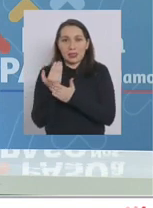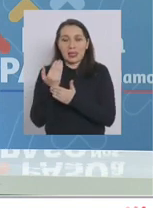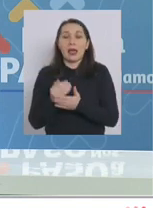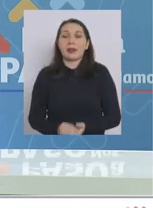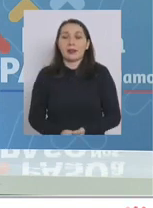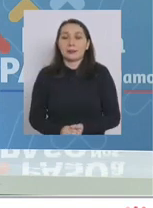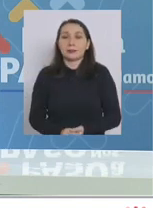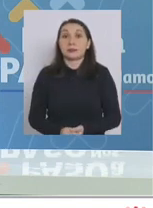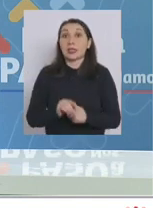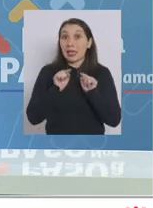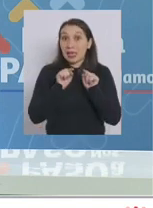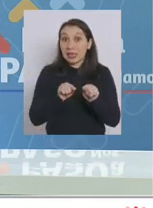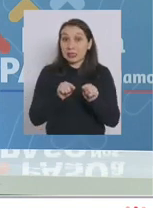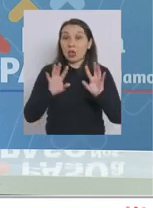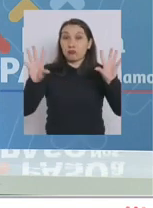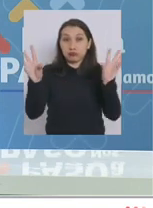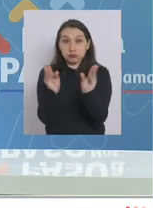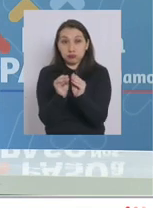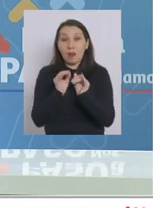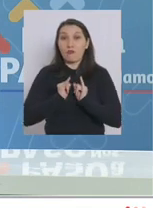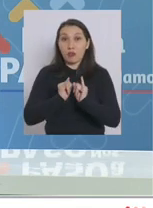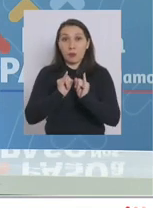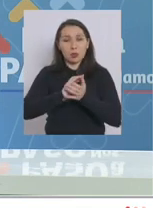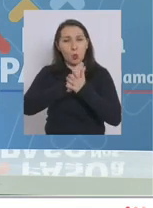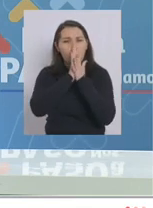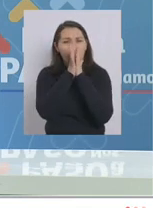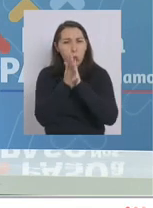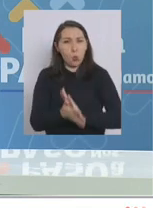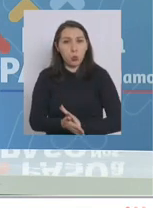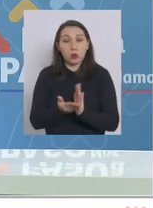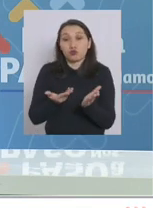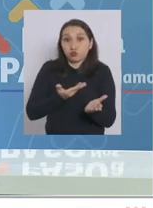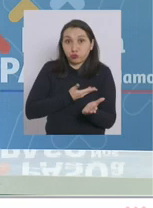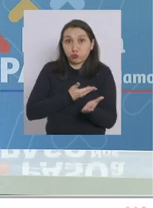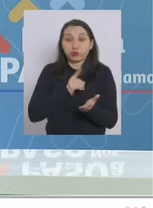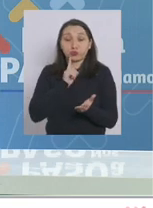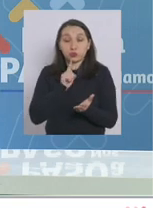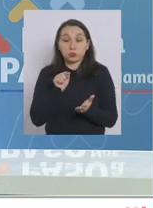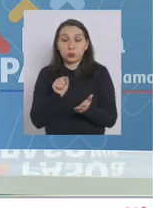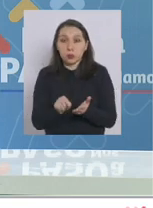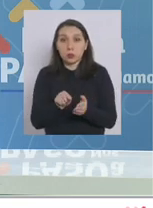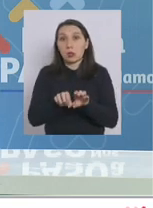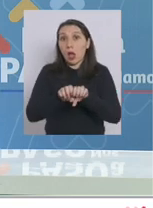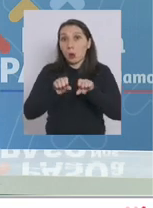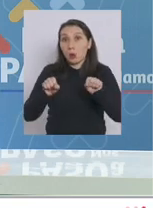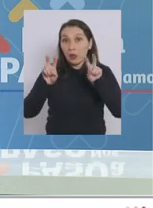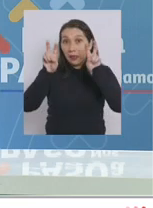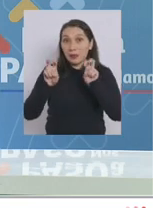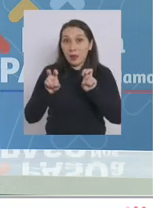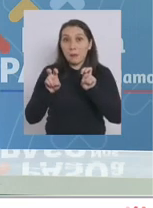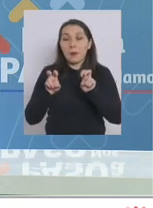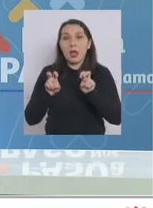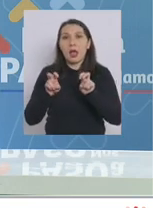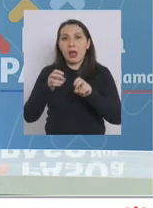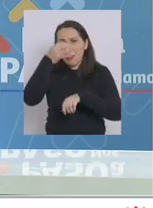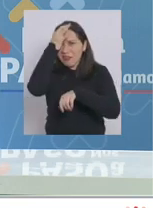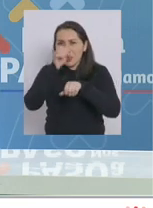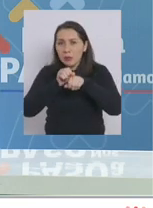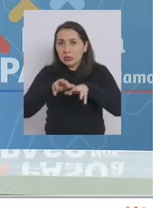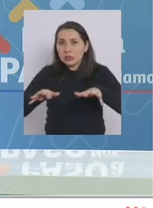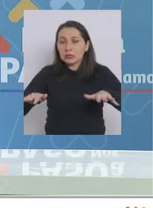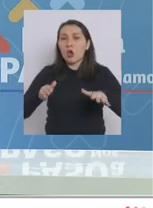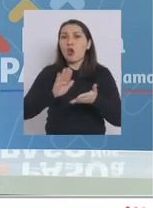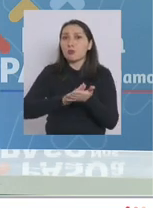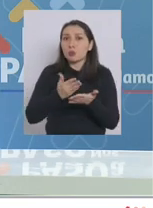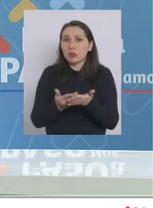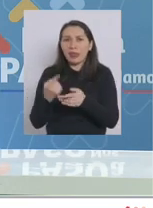y con esta sistematización y con toda esta información que hoy día tenemos de acuerdo a la epidemia al avance de la